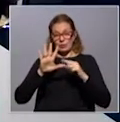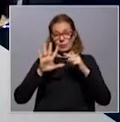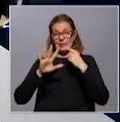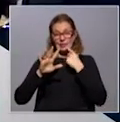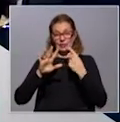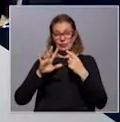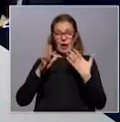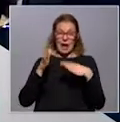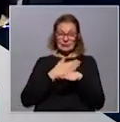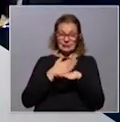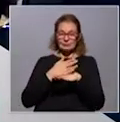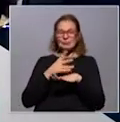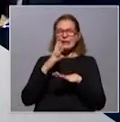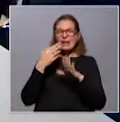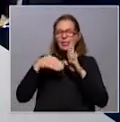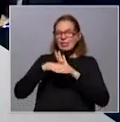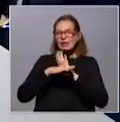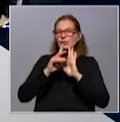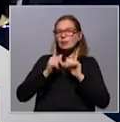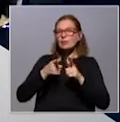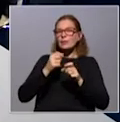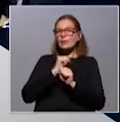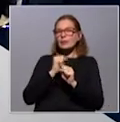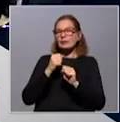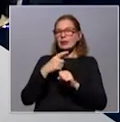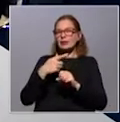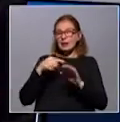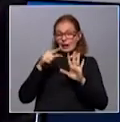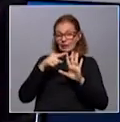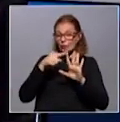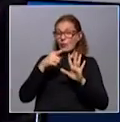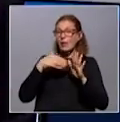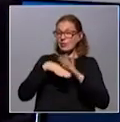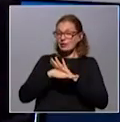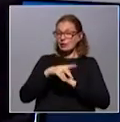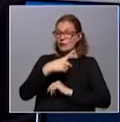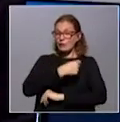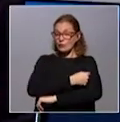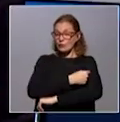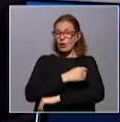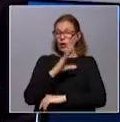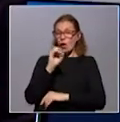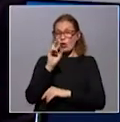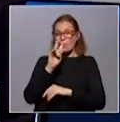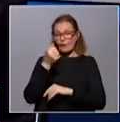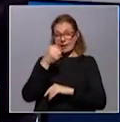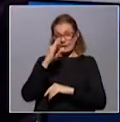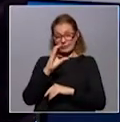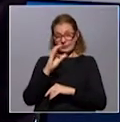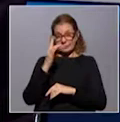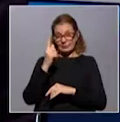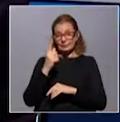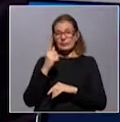ahora y dentro de ese pilar está la disponibilidad de vacunas. A eso le hemos llamado COVAX, ¿no? Es una